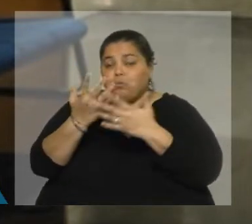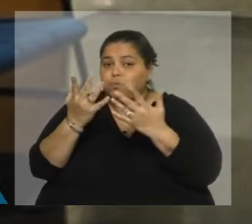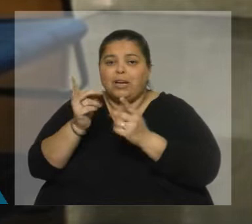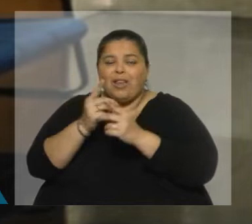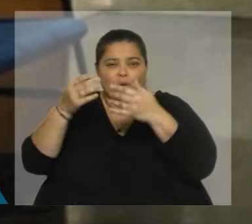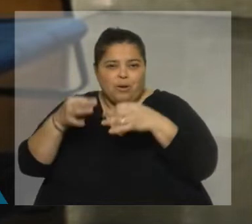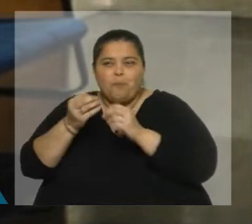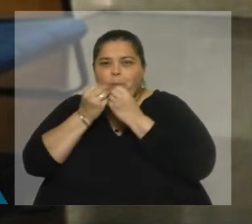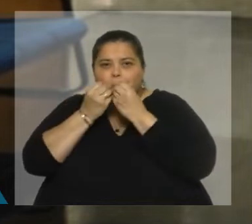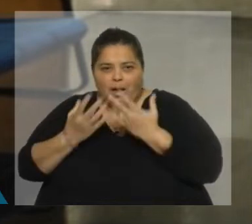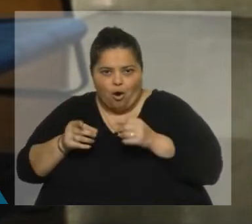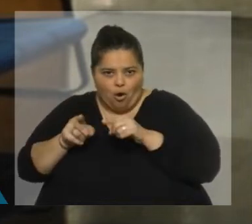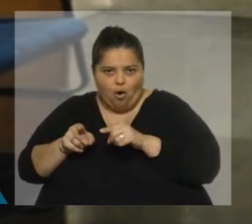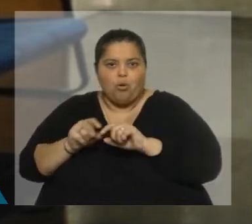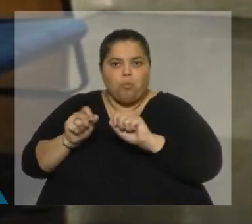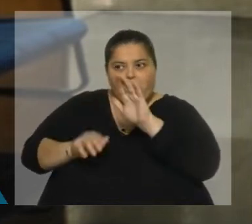digamos,